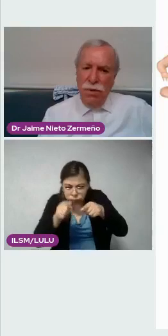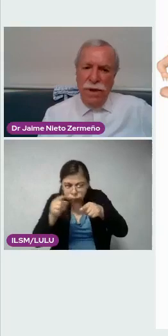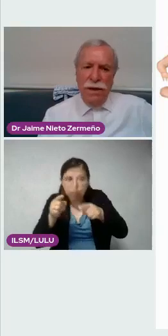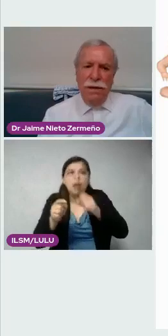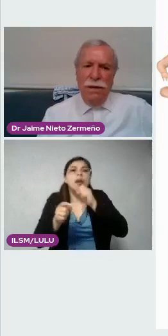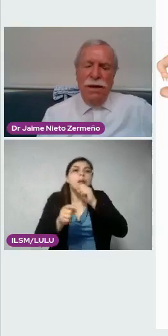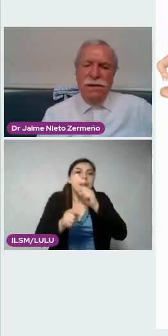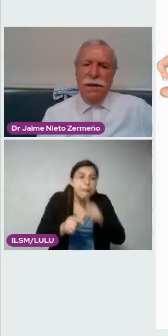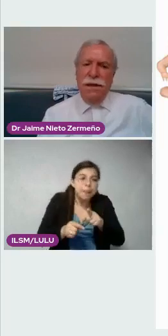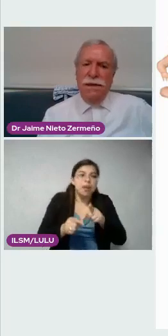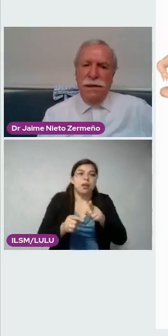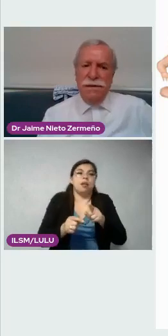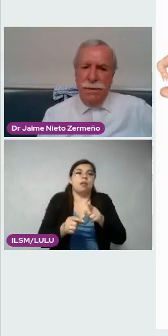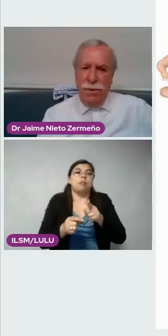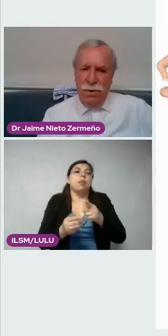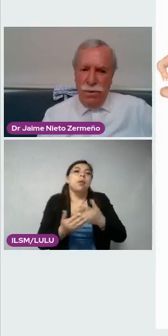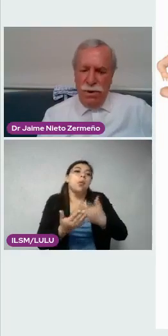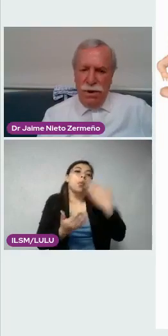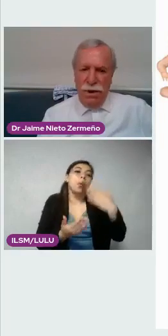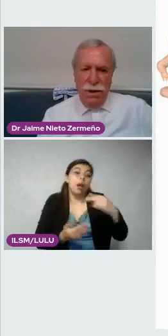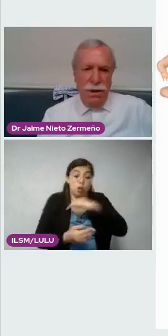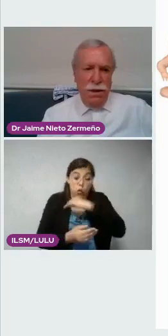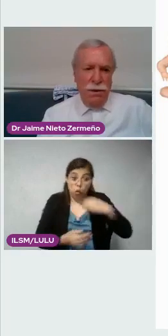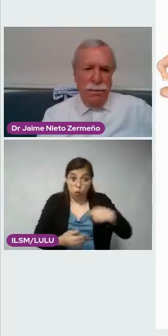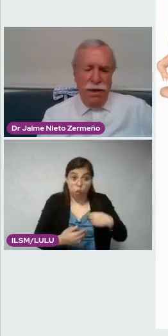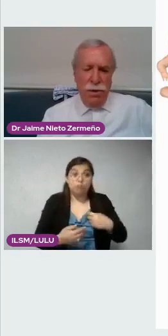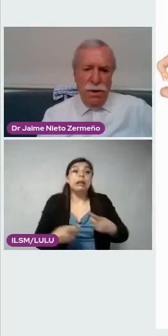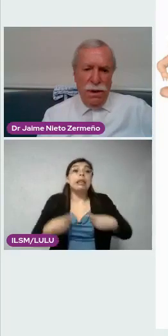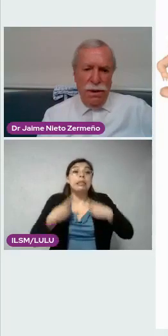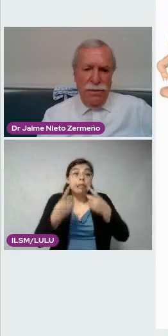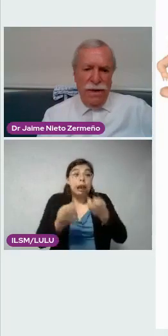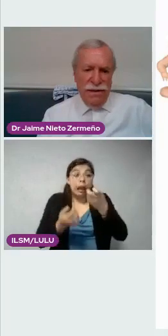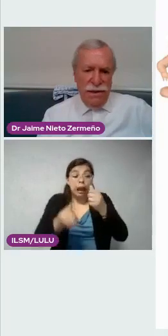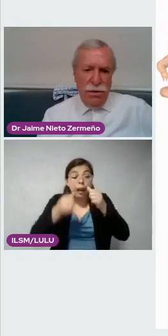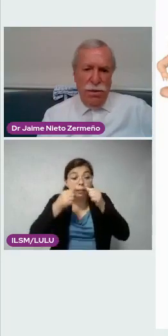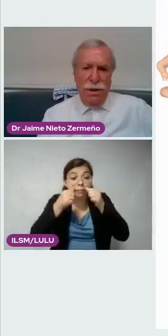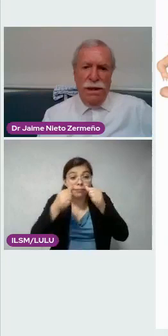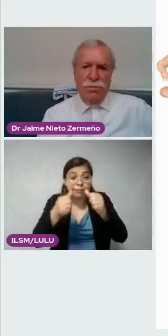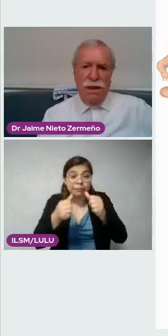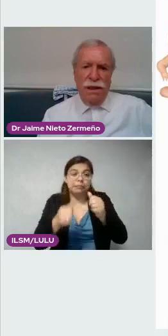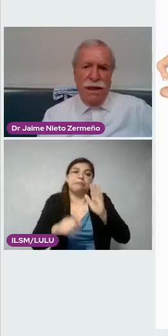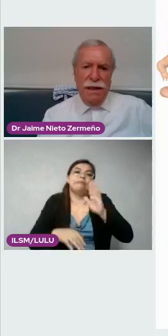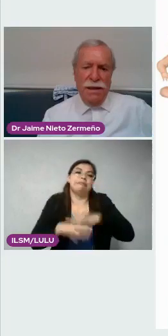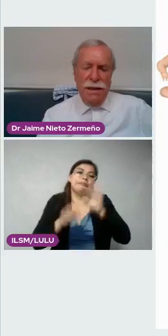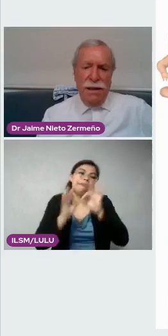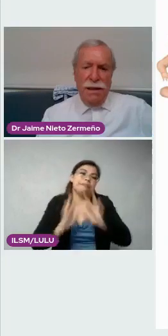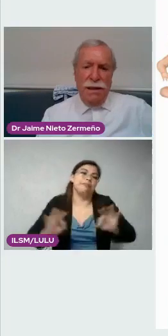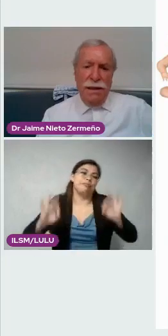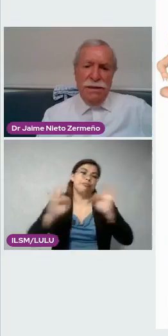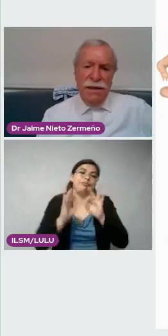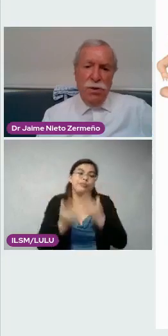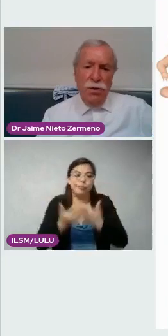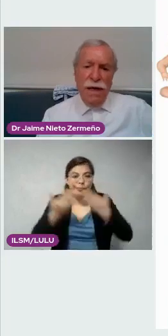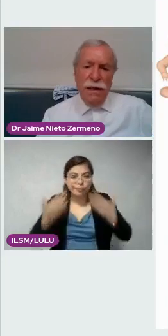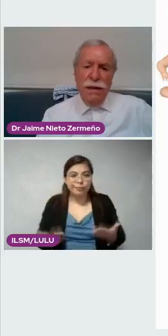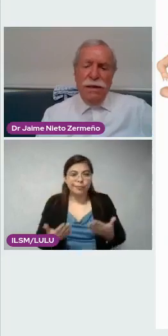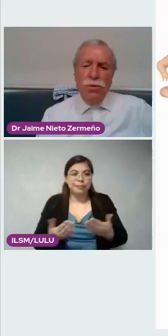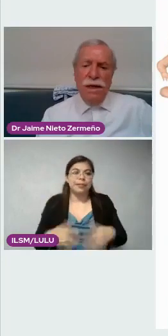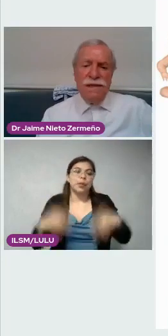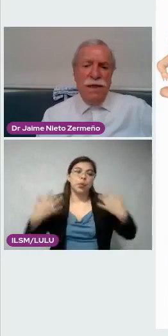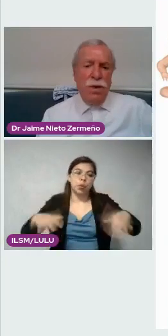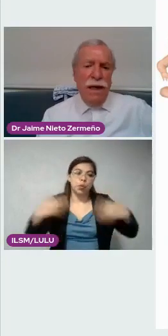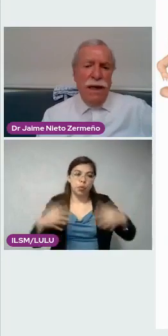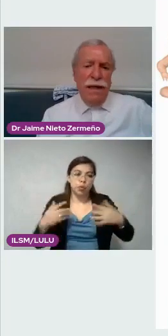sin duda, es el servicio de mayor éxito en la actualidad. Y sin duda,